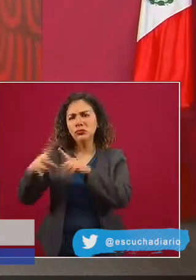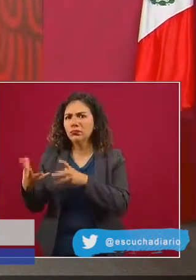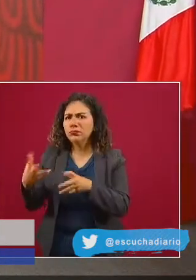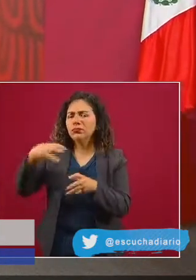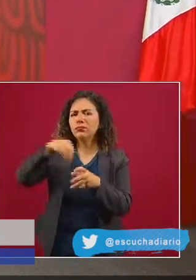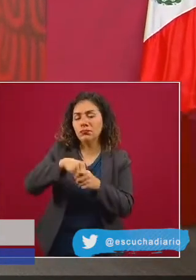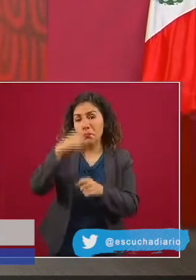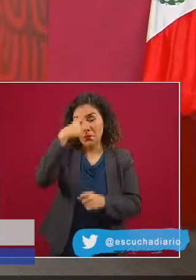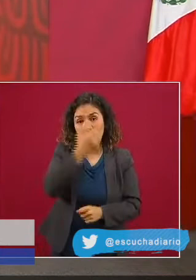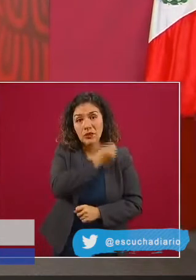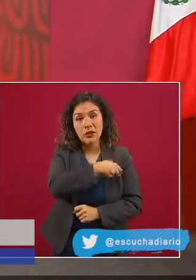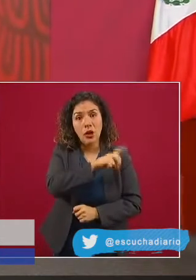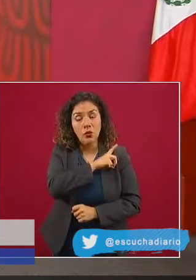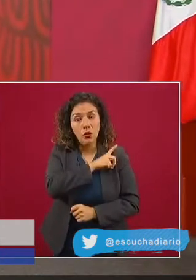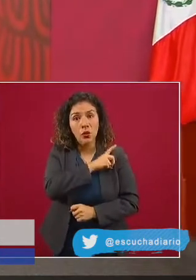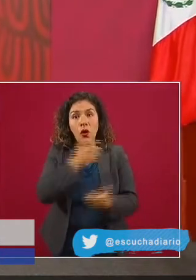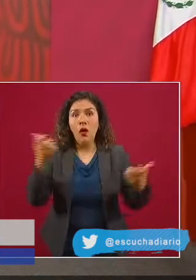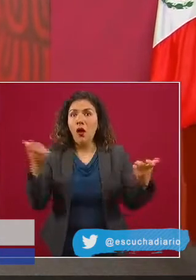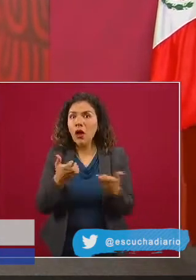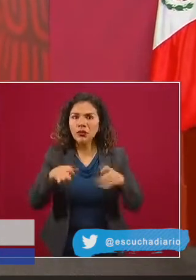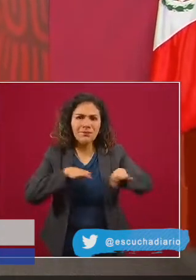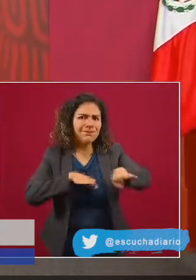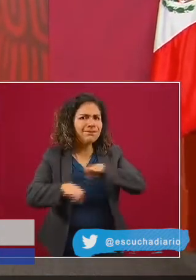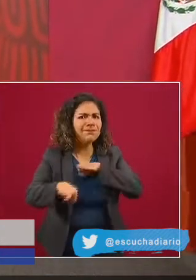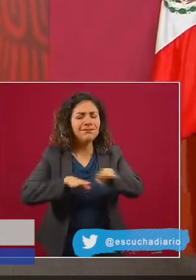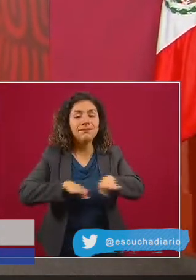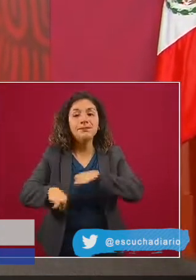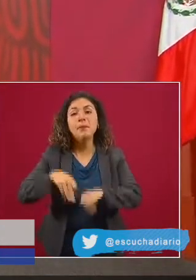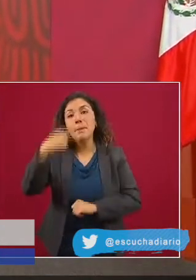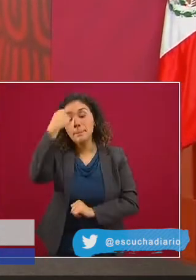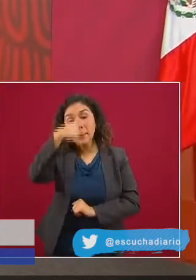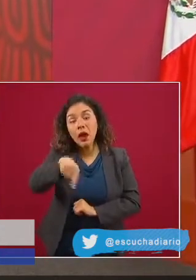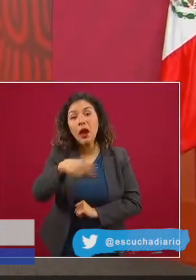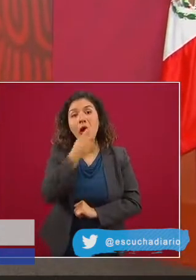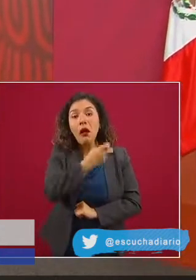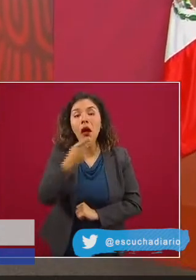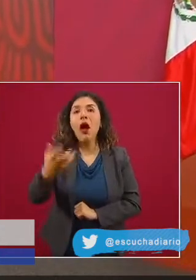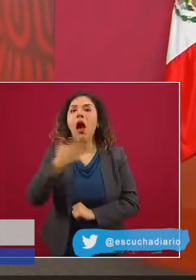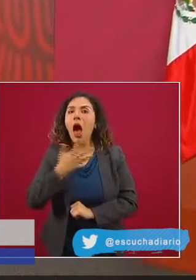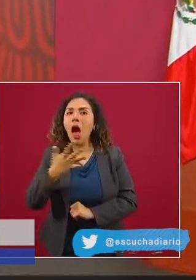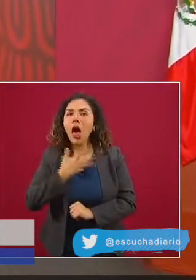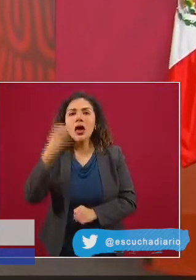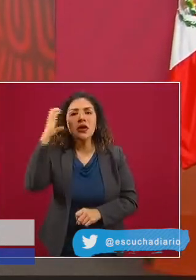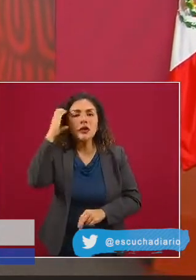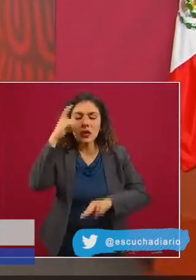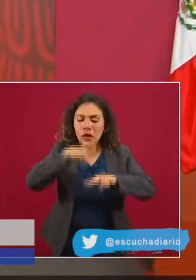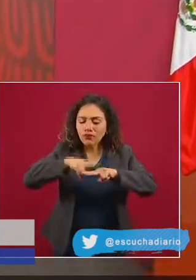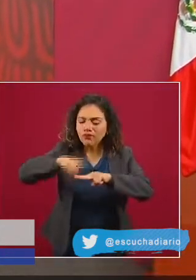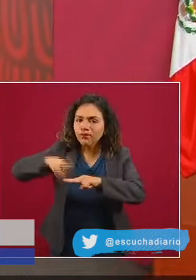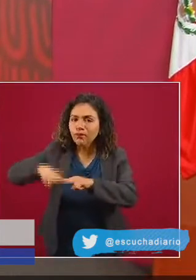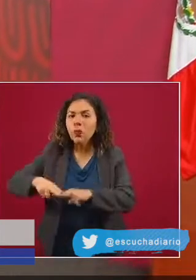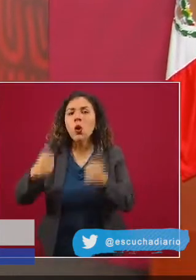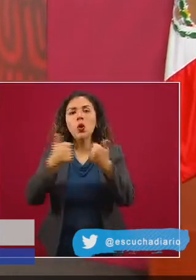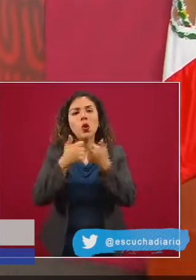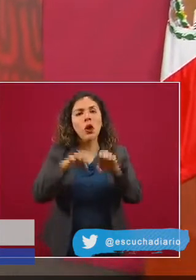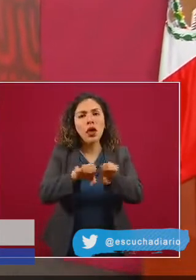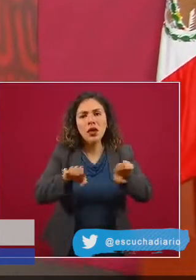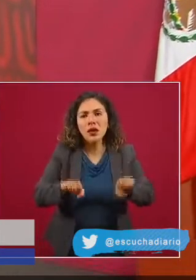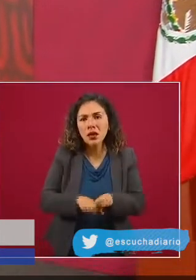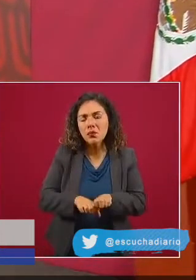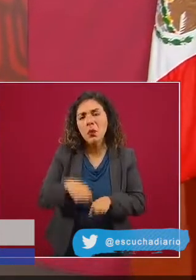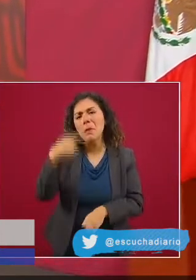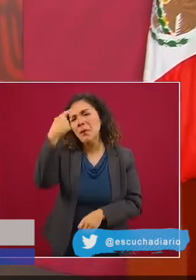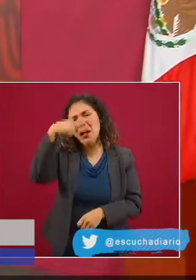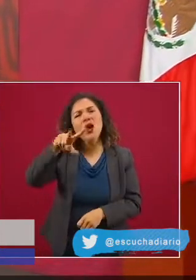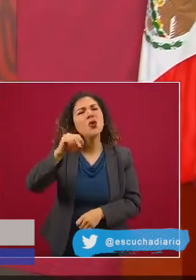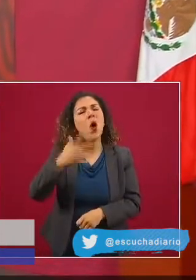bajó al 12% de crecimiento diario En mayo fluctuó entre el 10 y el 8% de nuevos casos diarios En junio fue de 6